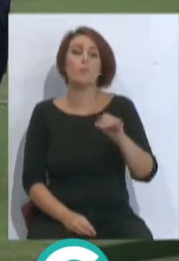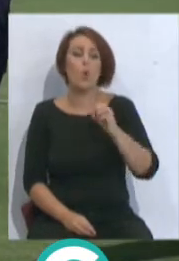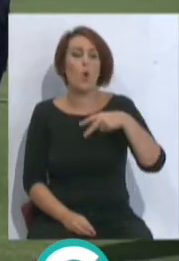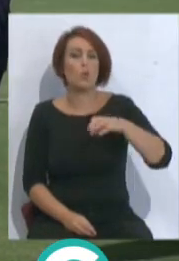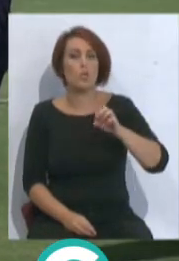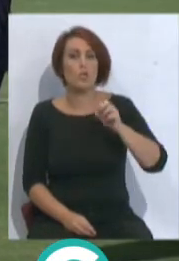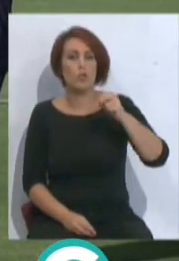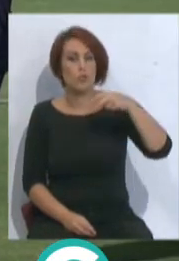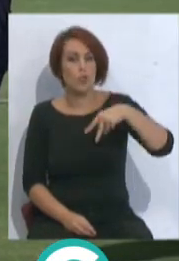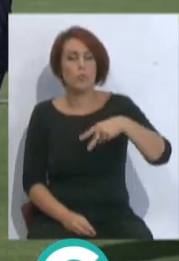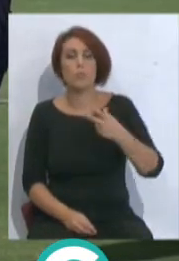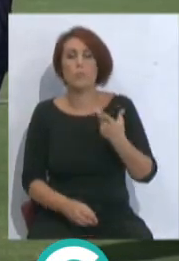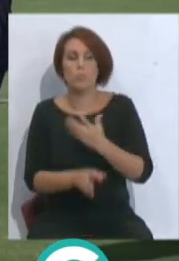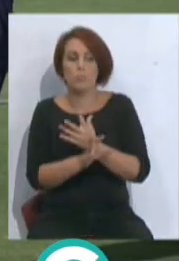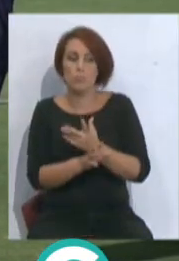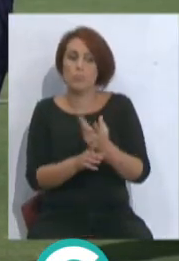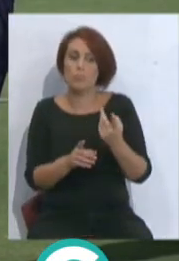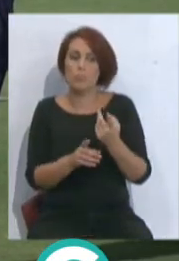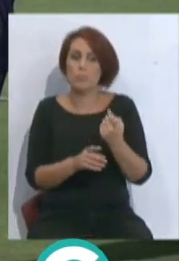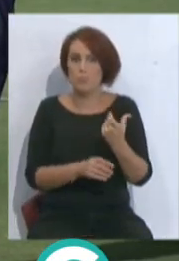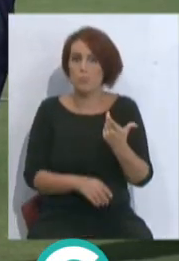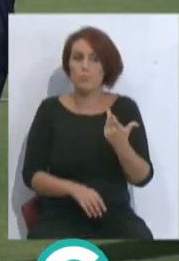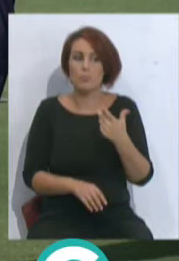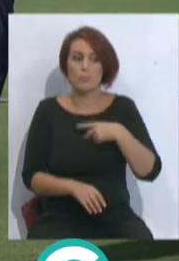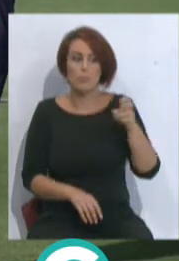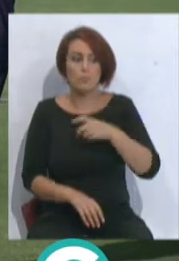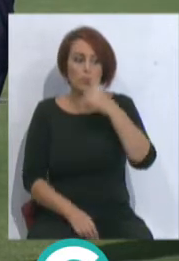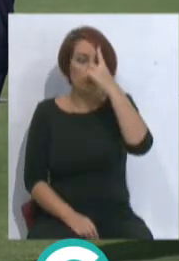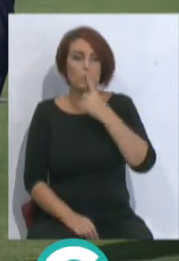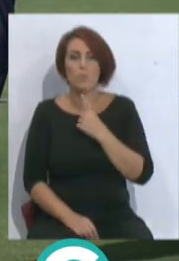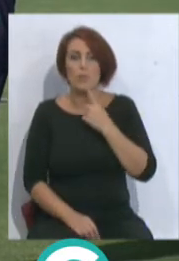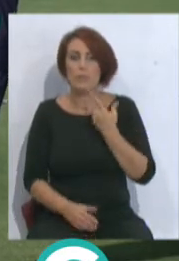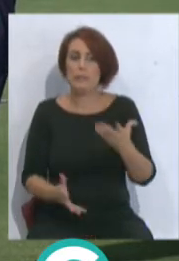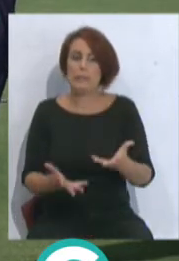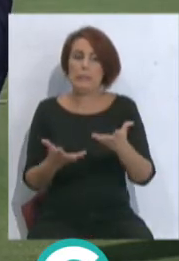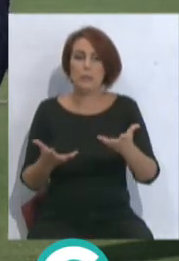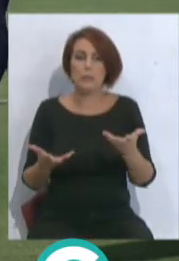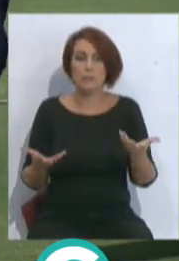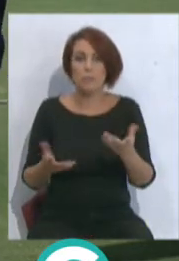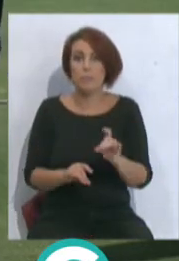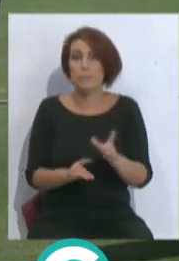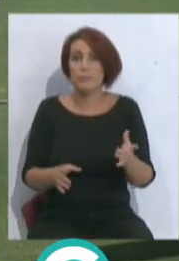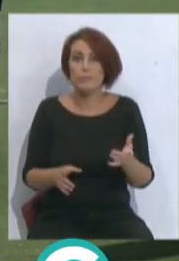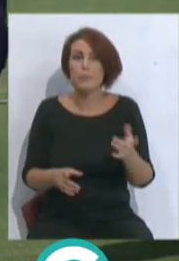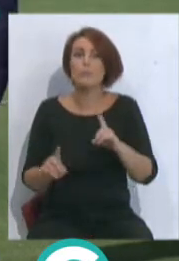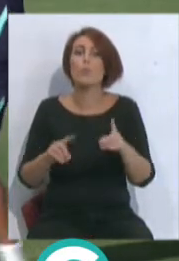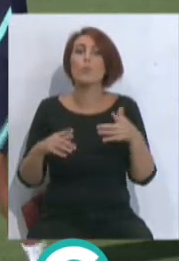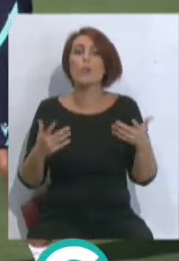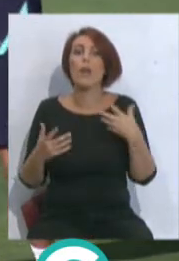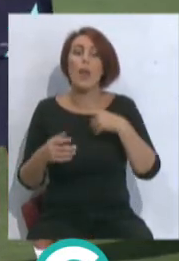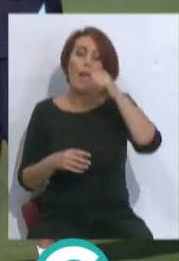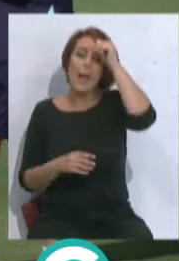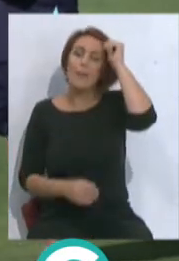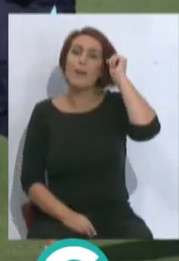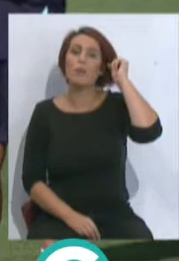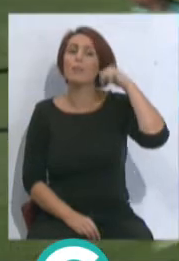James Johnson fue un jugador que marcó un poco, llegó con un perfil muy bajo. Y claro, el problema está en Álvaro, que